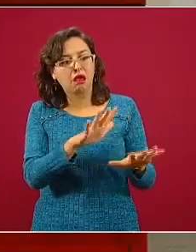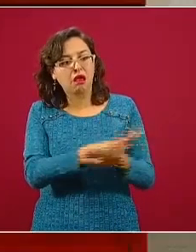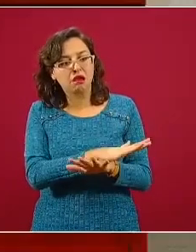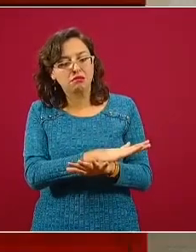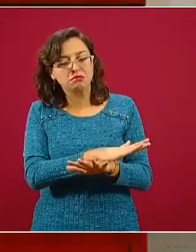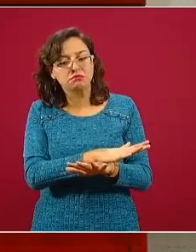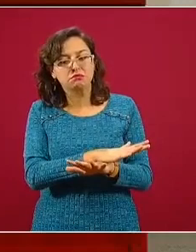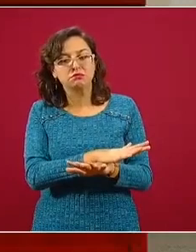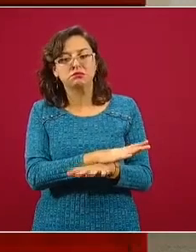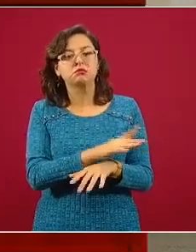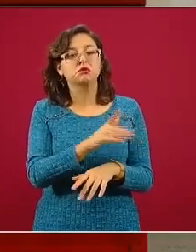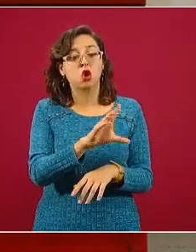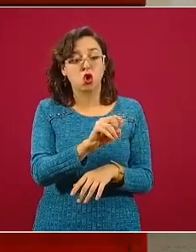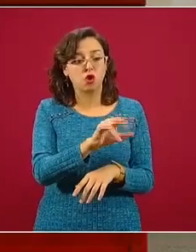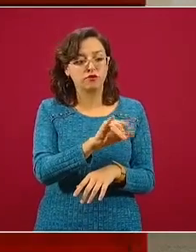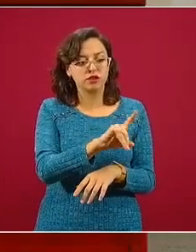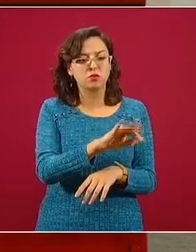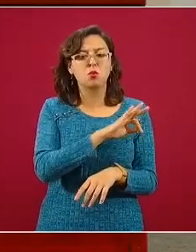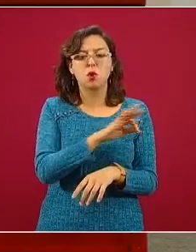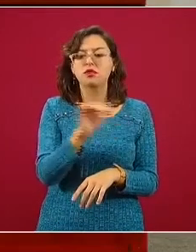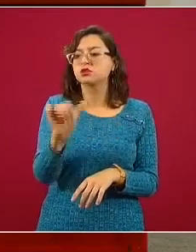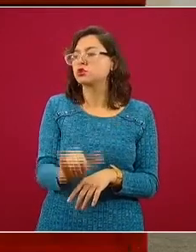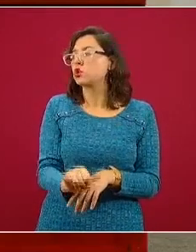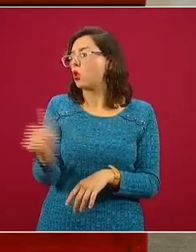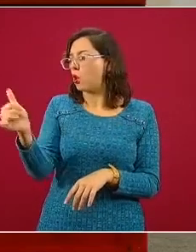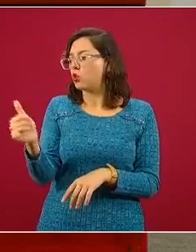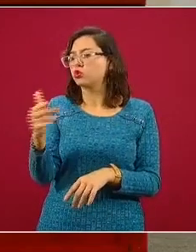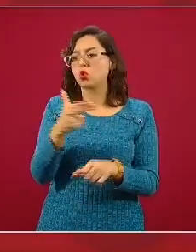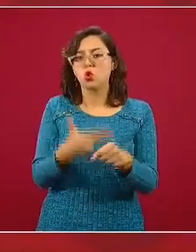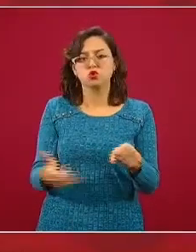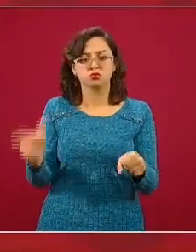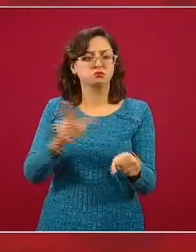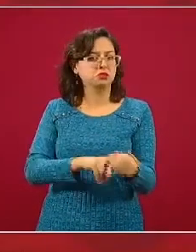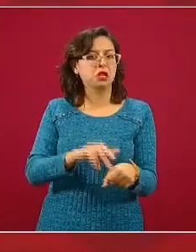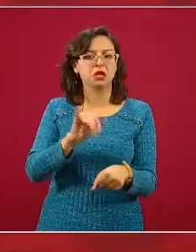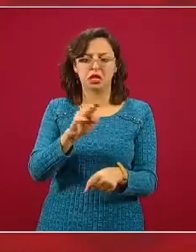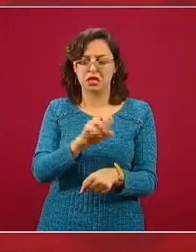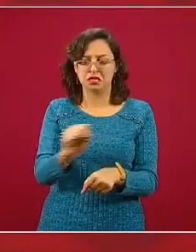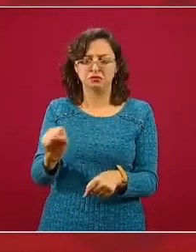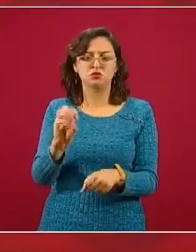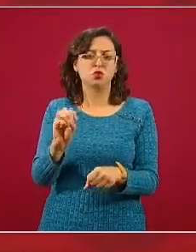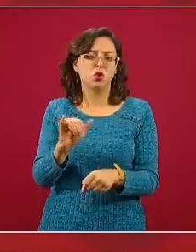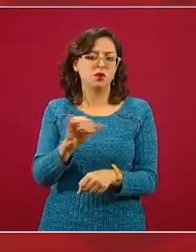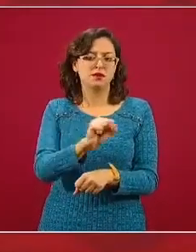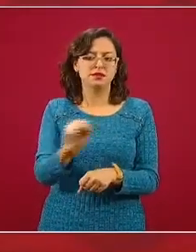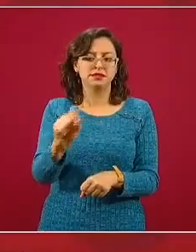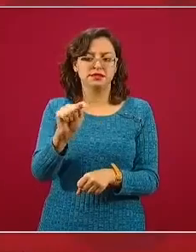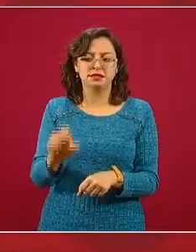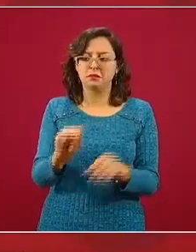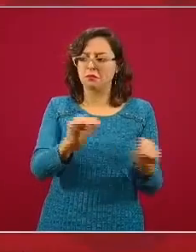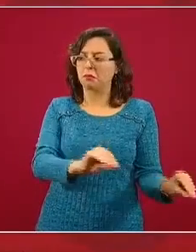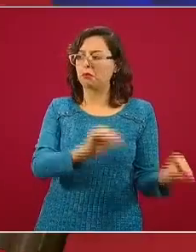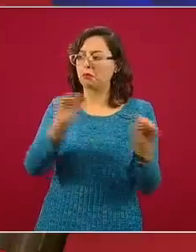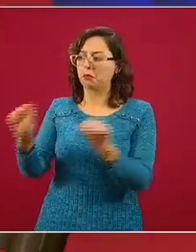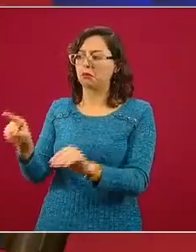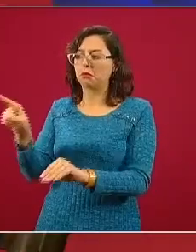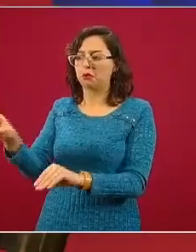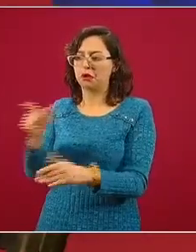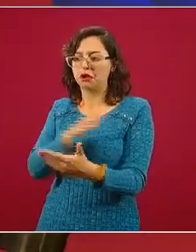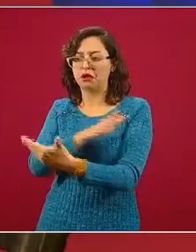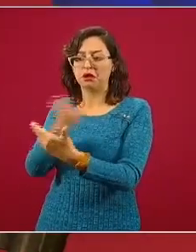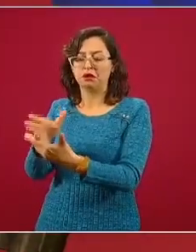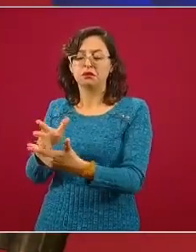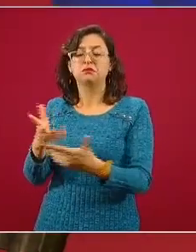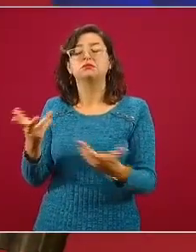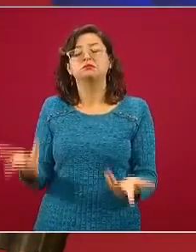hospitales del Seguro Social. Quien no es derechohabiente tiene los otros hospitales generales. Concretamente en su caso, y